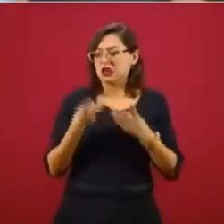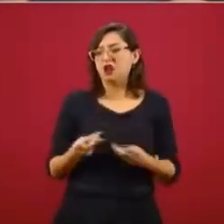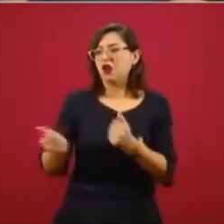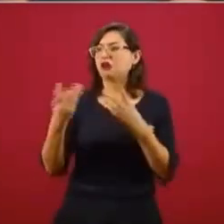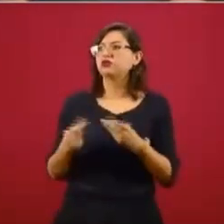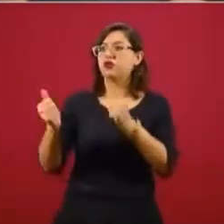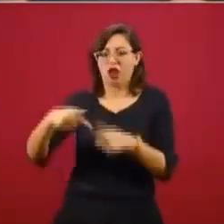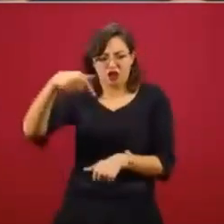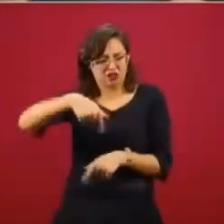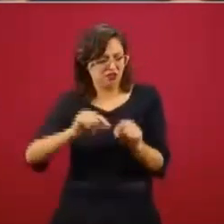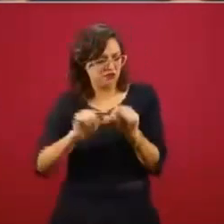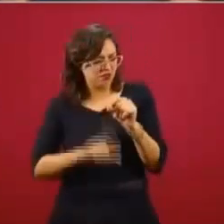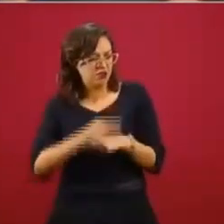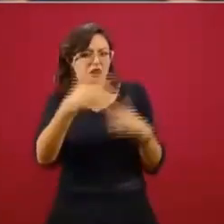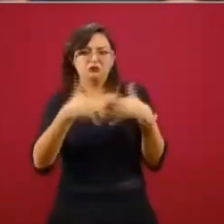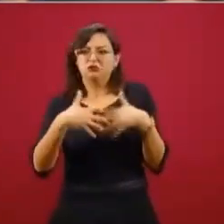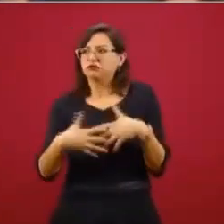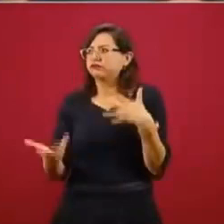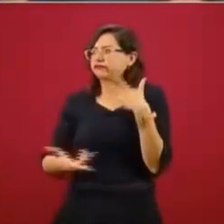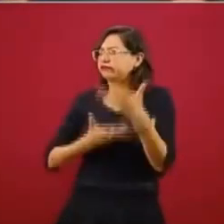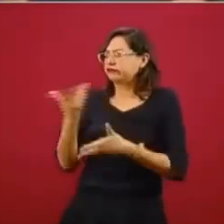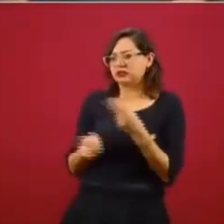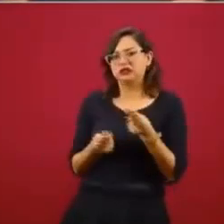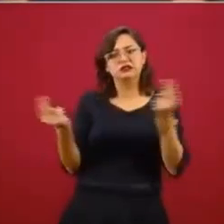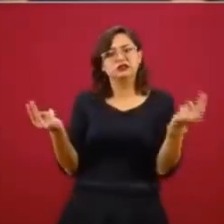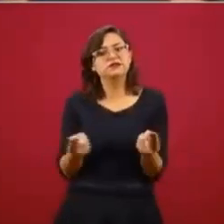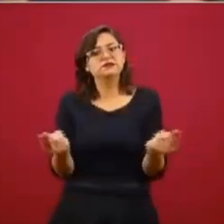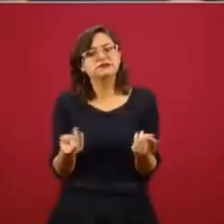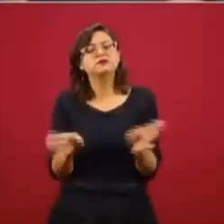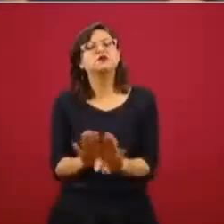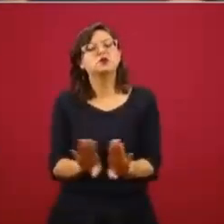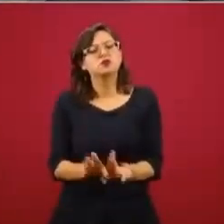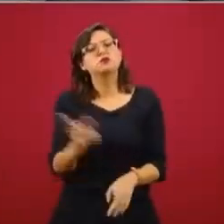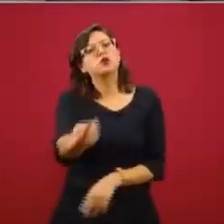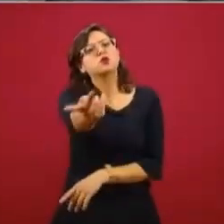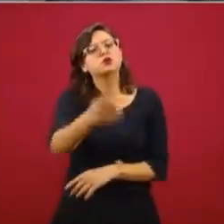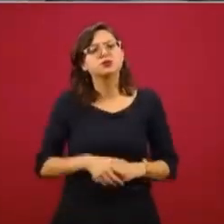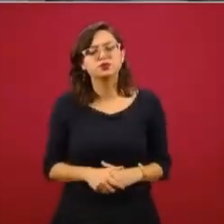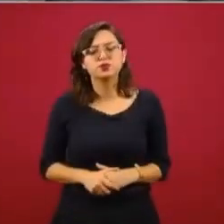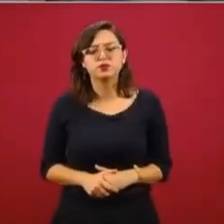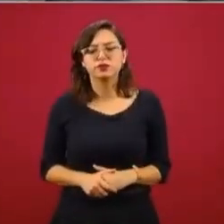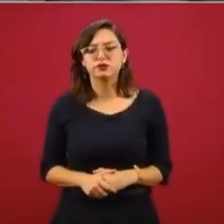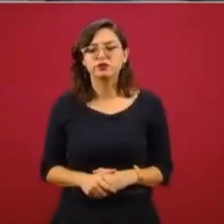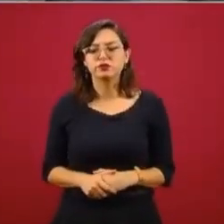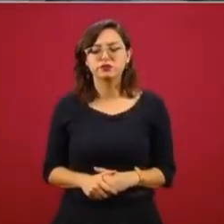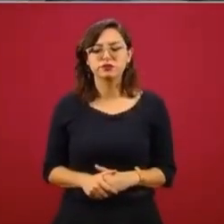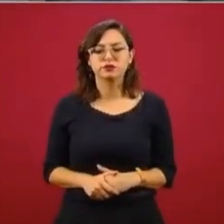que aquí en el país va a ser necesario para la reactivación económica, presidente? Pues mira,